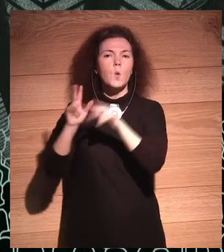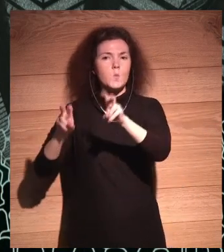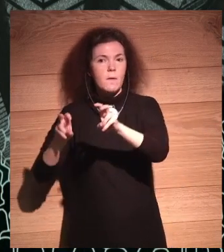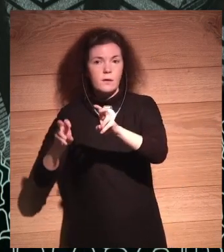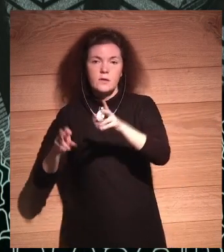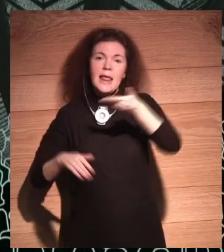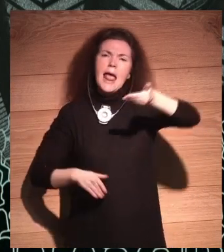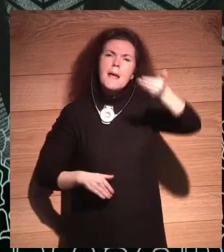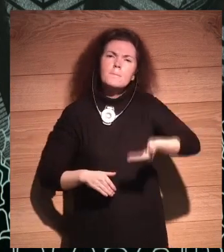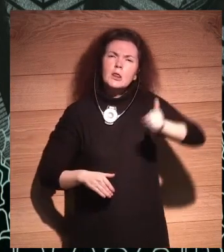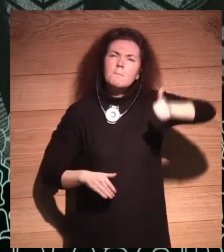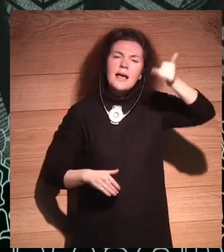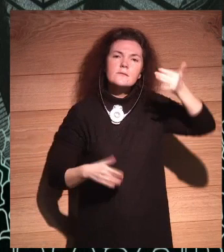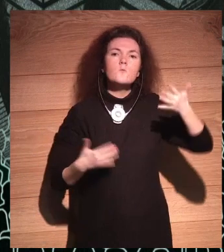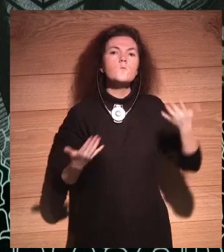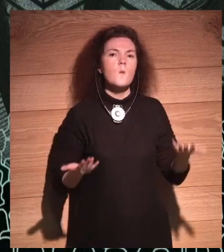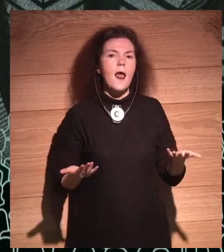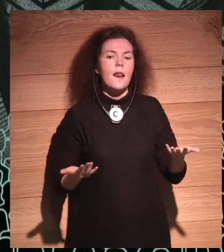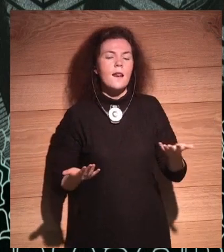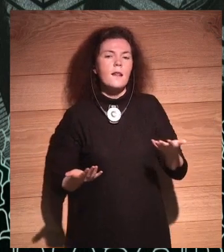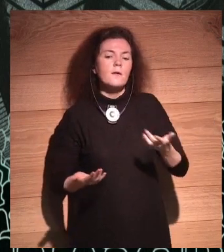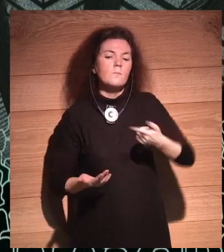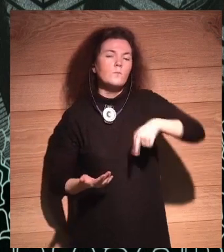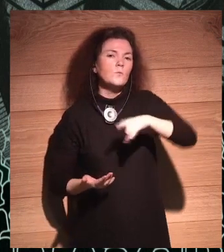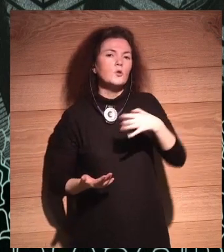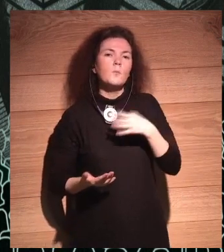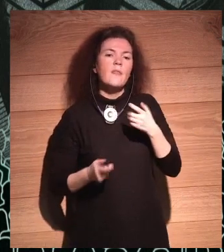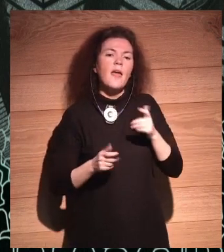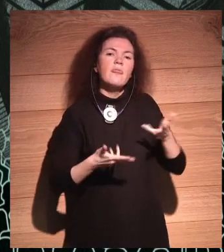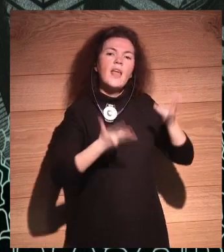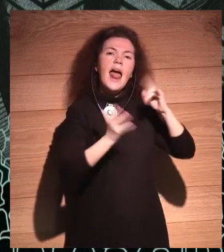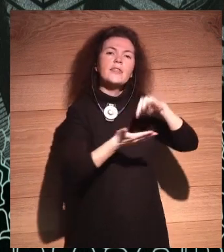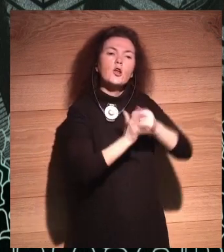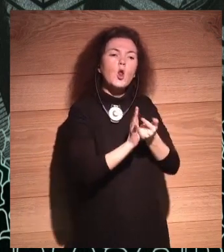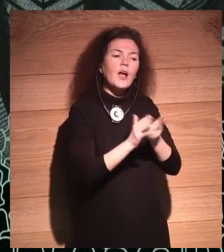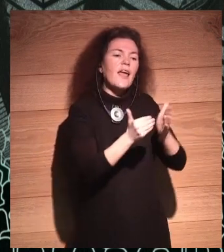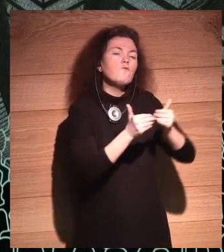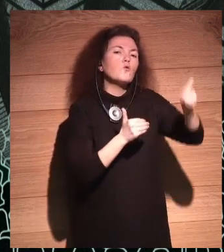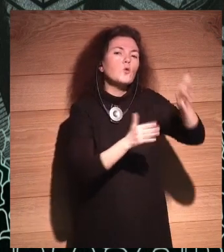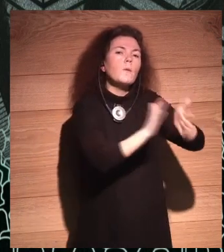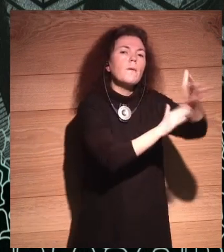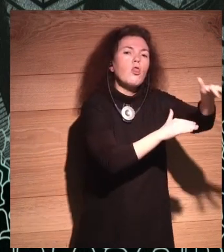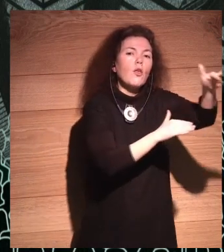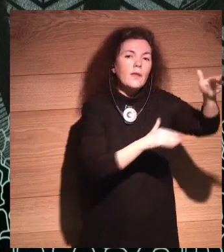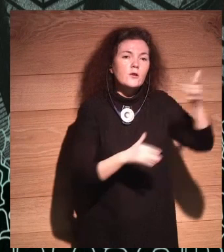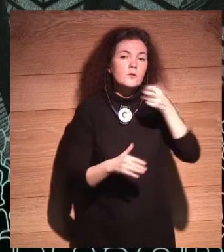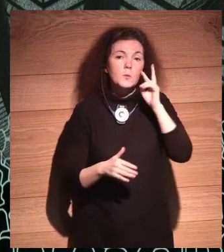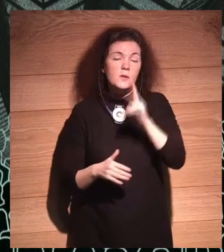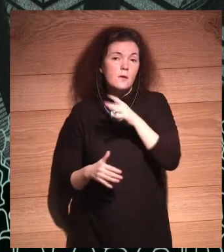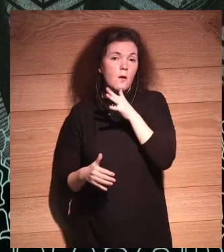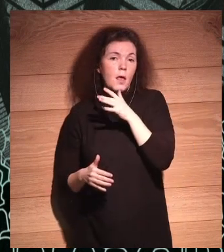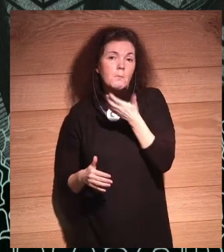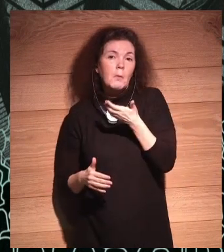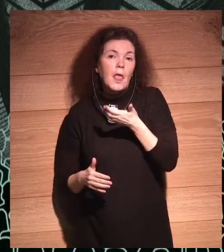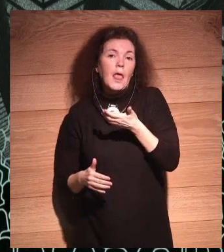importante es que no deberíamos dejar que la tecnología decidiera qué es lo que tiene que ser el futuro. Si miramos a nuestro alrededor a día de hoy,